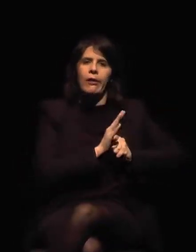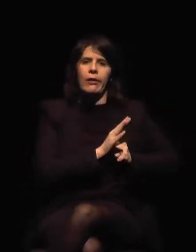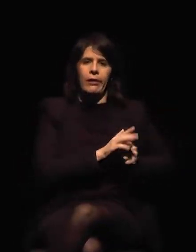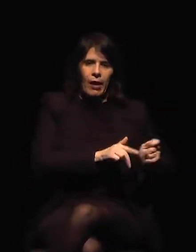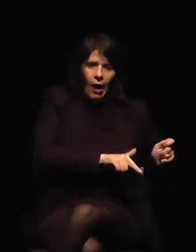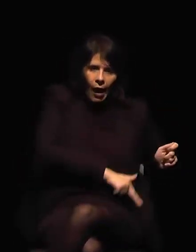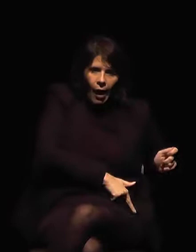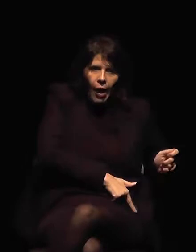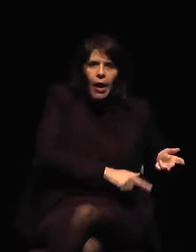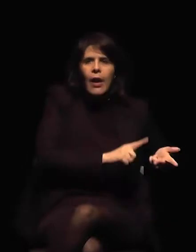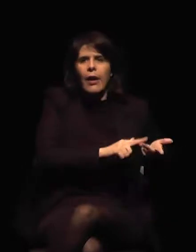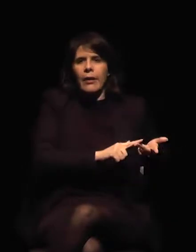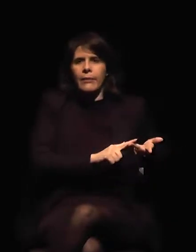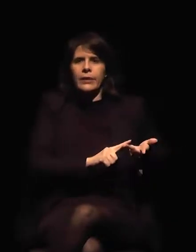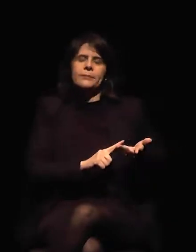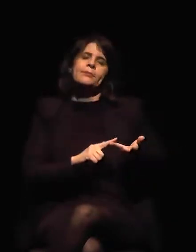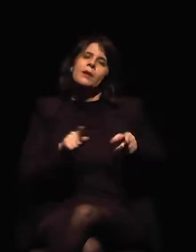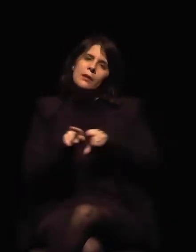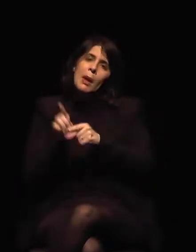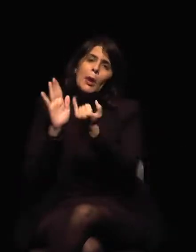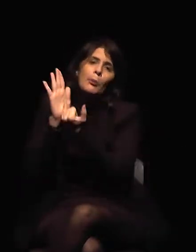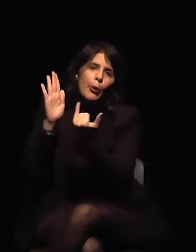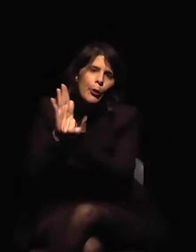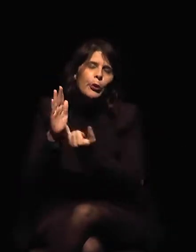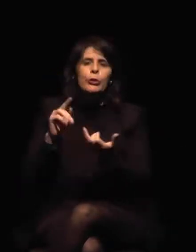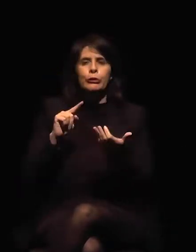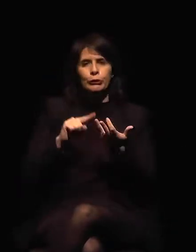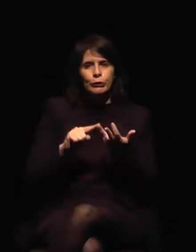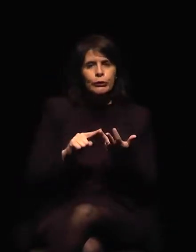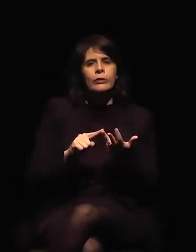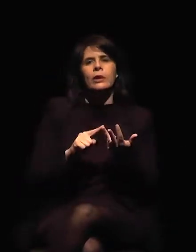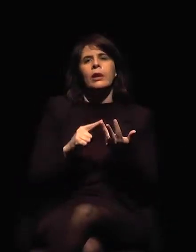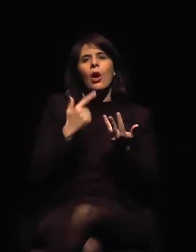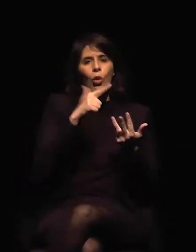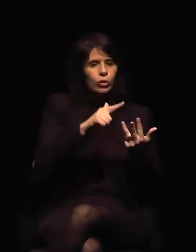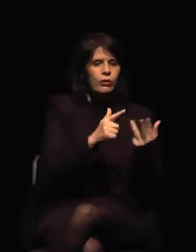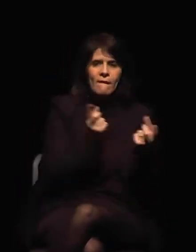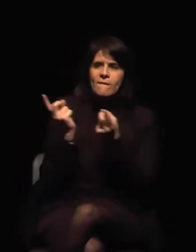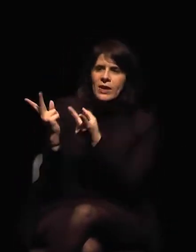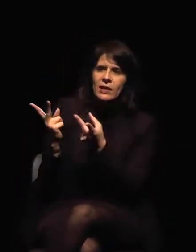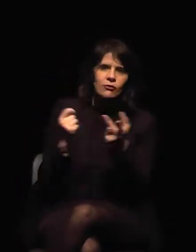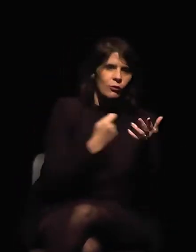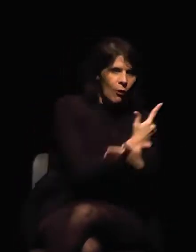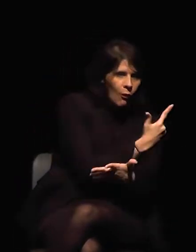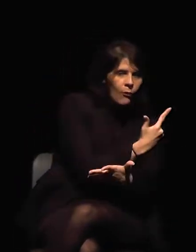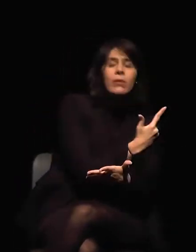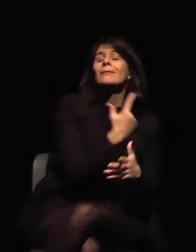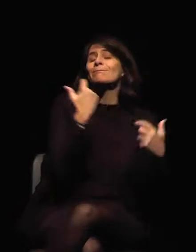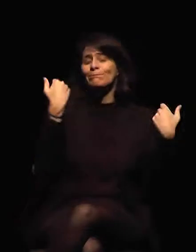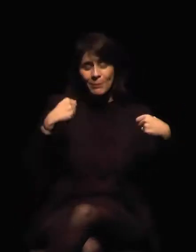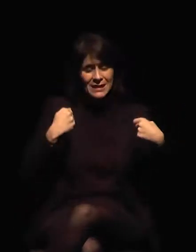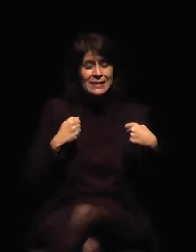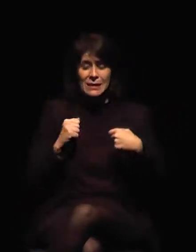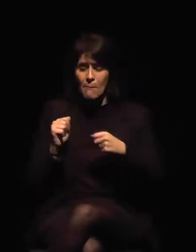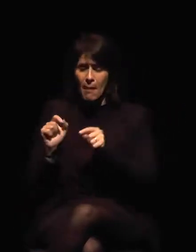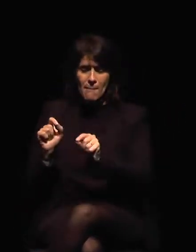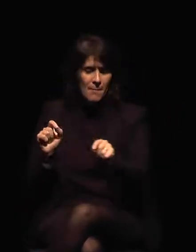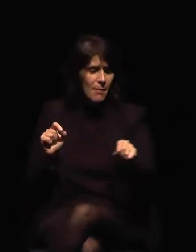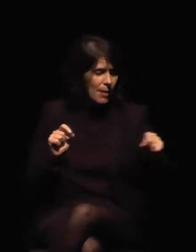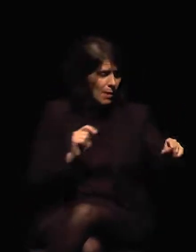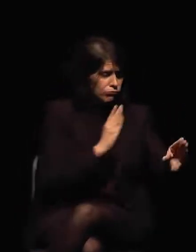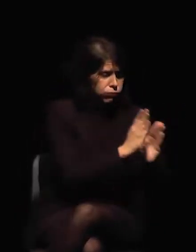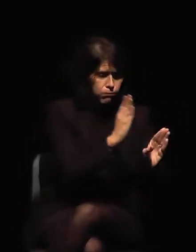y otras modalidades. Y nuestros sistemas son capaces de detectarlo todo, pero hay que trabajar